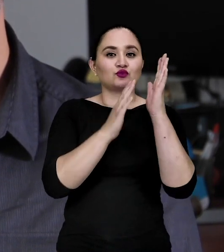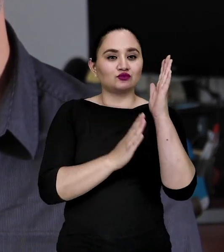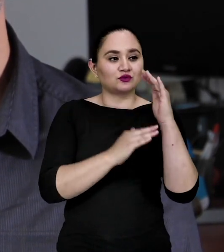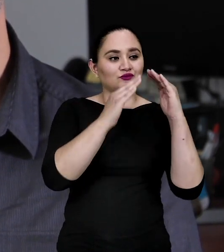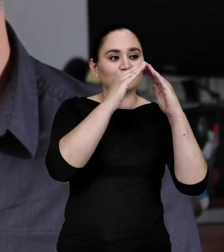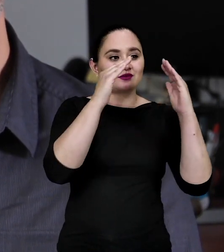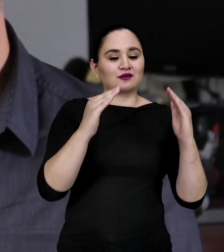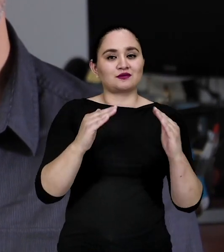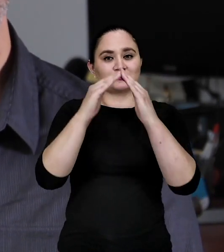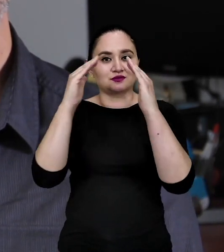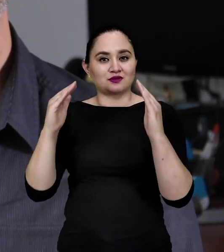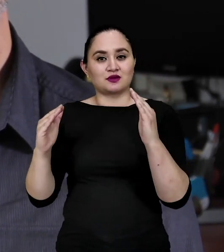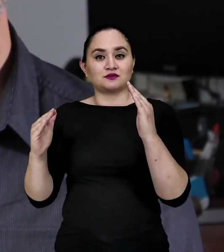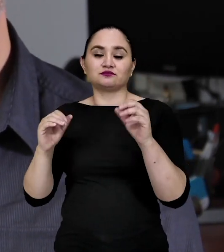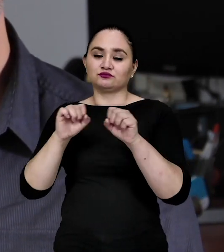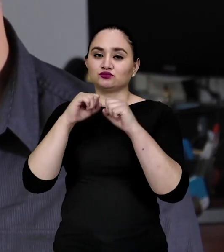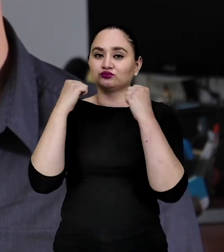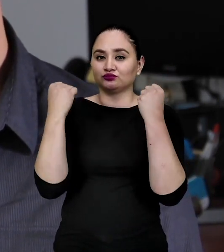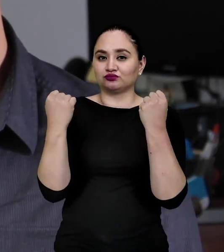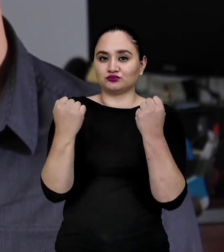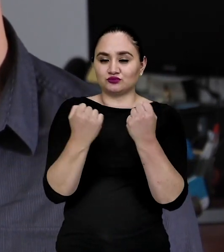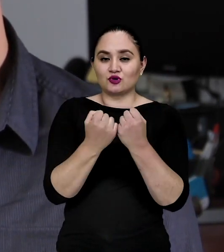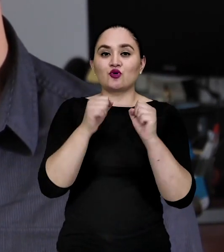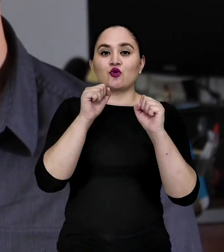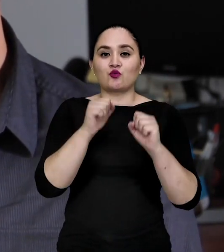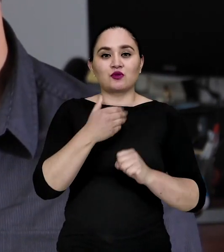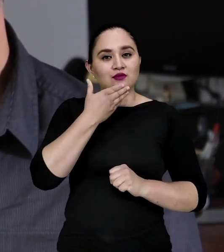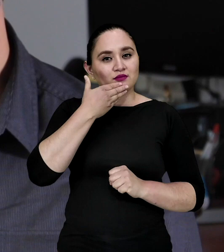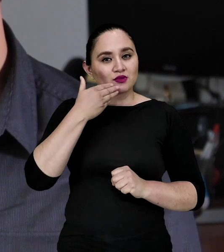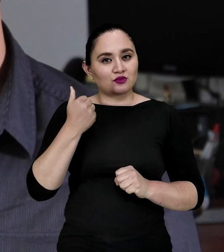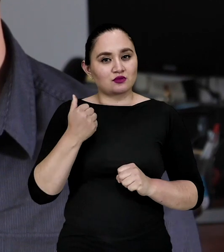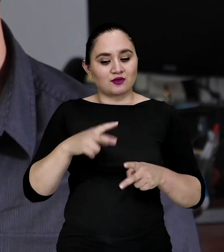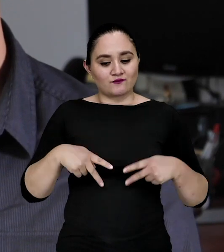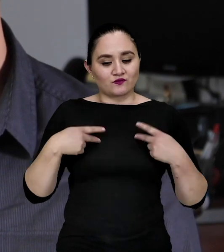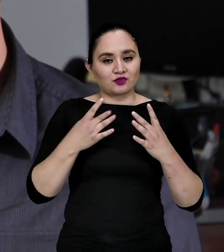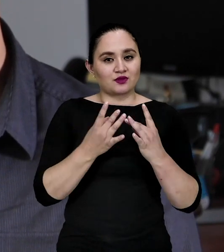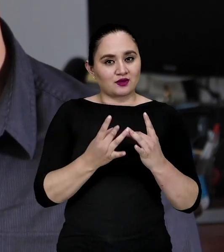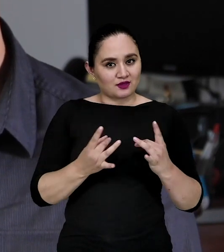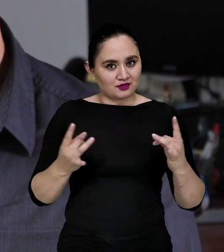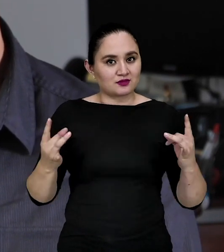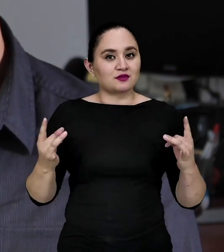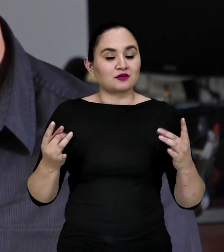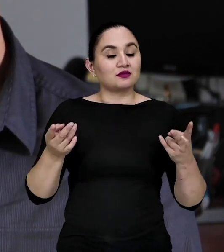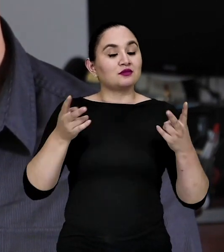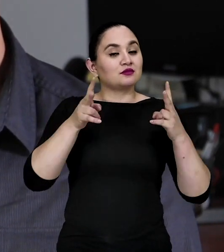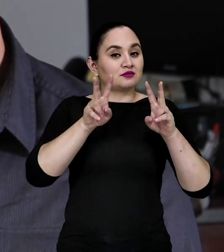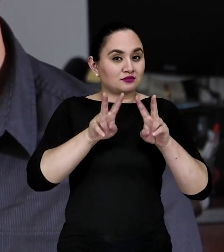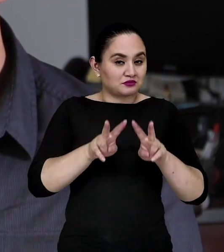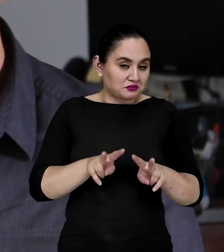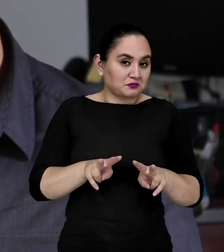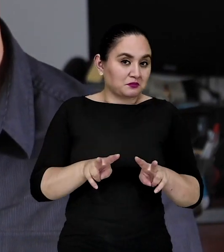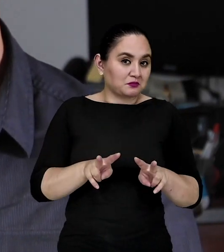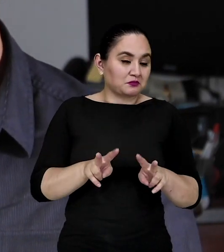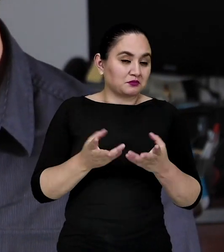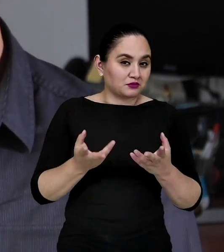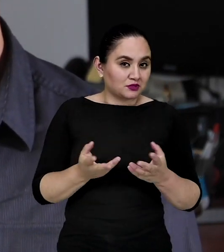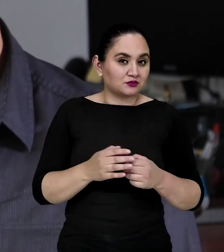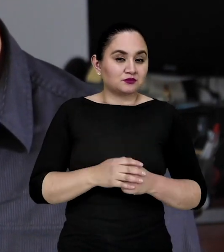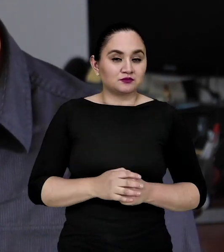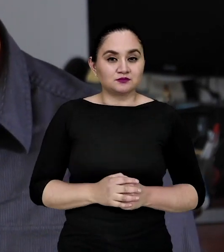un proyecto de vivienda social. que puede mejorar la calidad de vida de la gente y al mismo tiempo